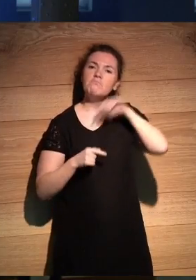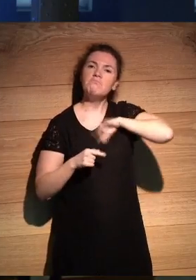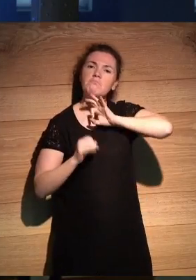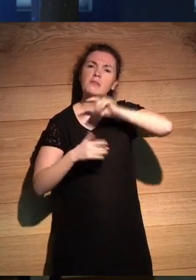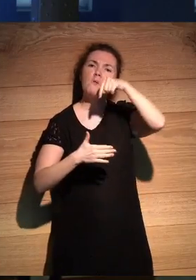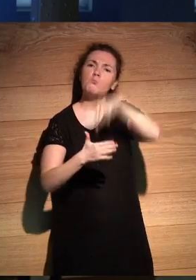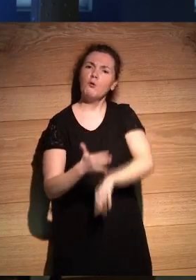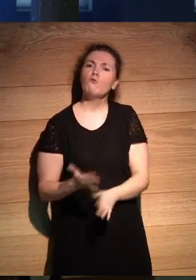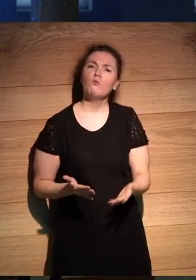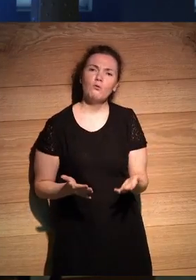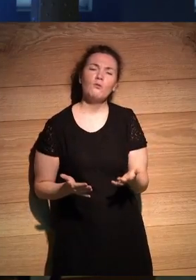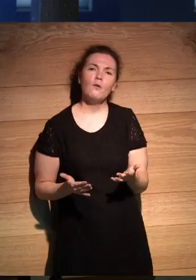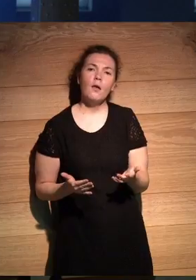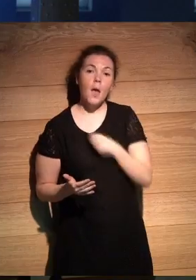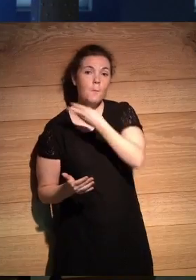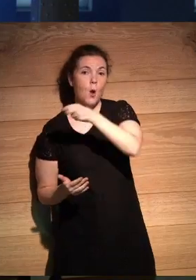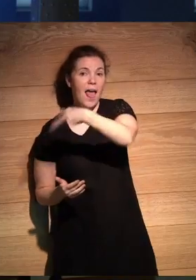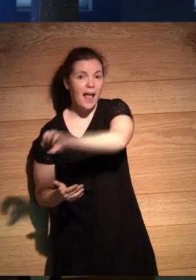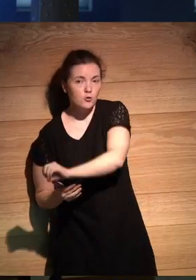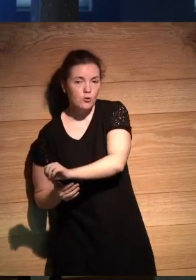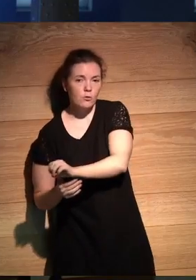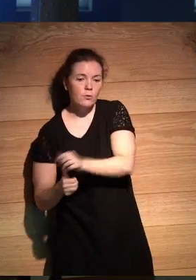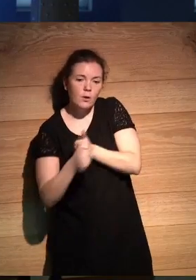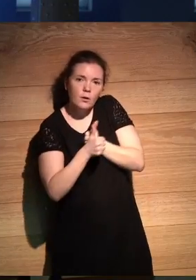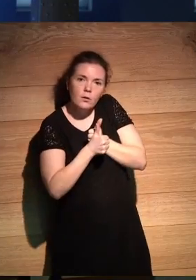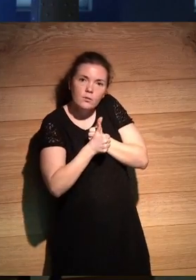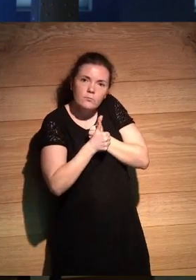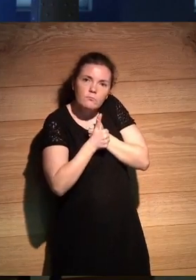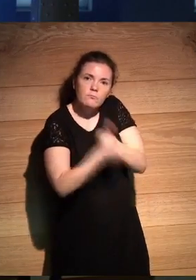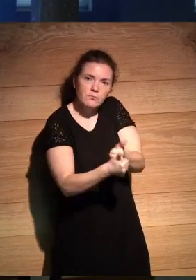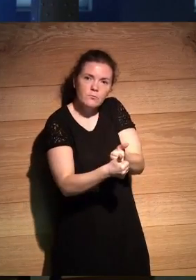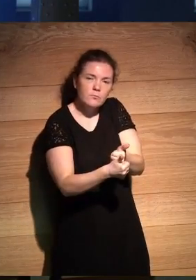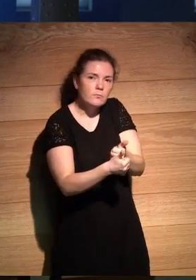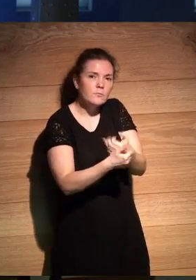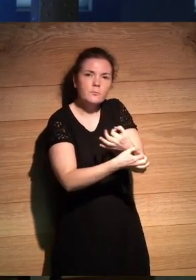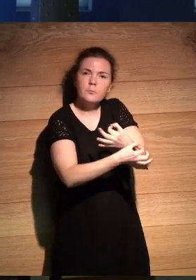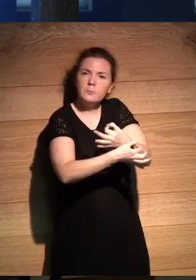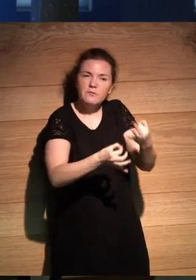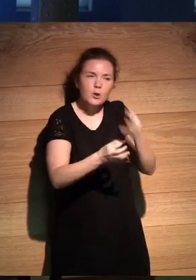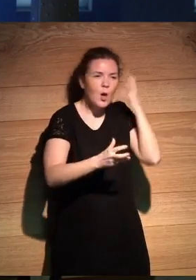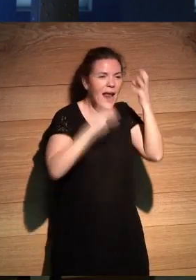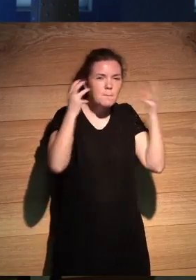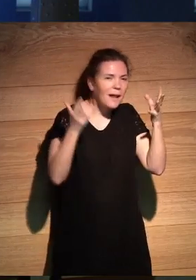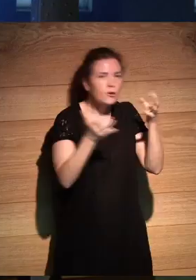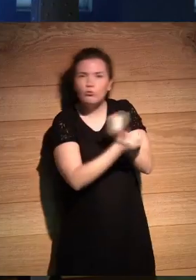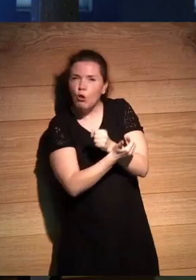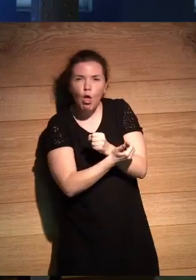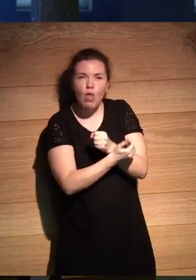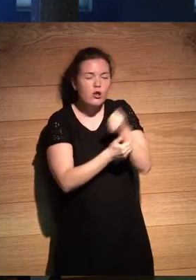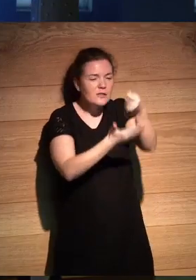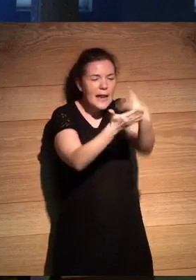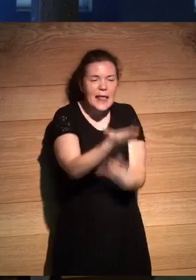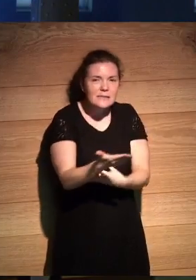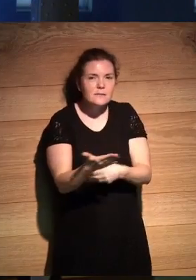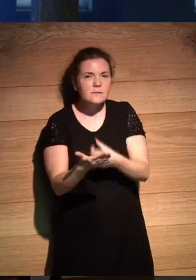por ejemplo, Bolaño sigue exactamente el hilo de todos los animales en la misma lista y en el mismo